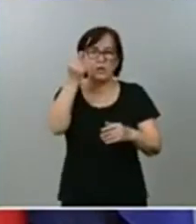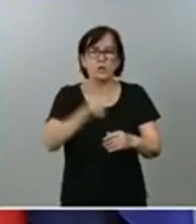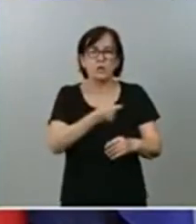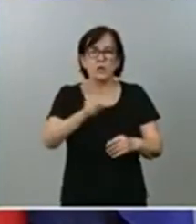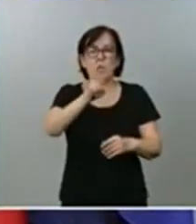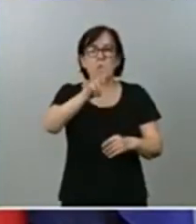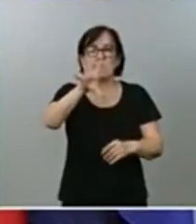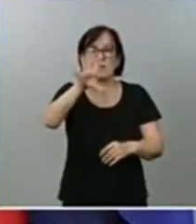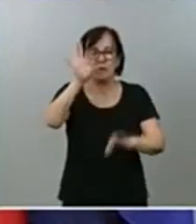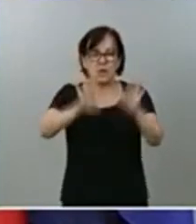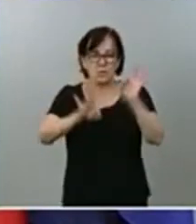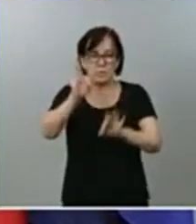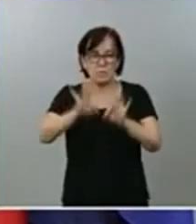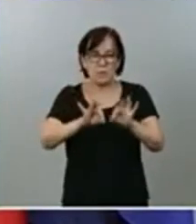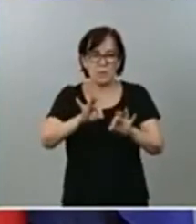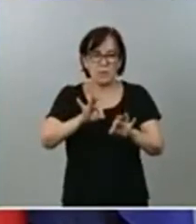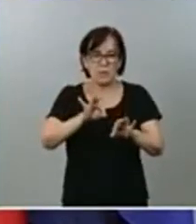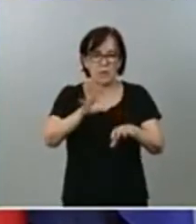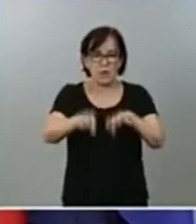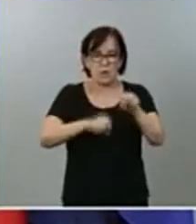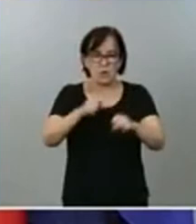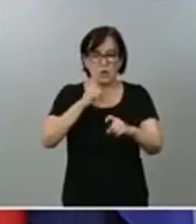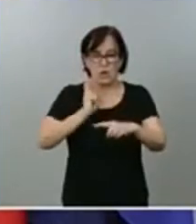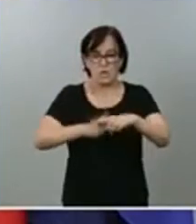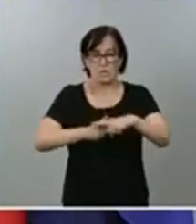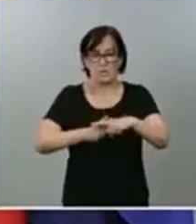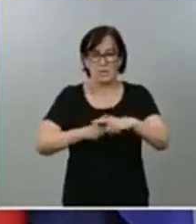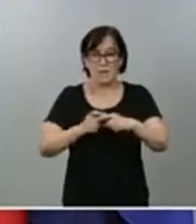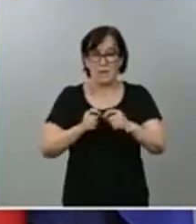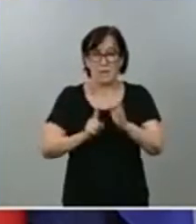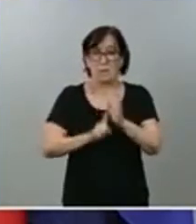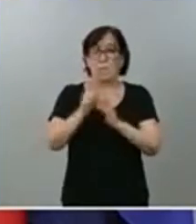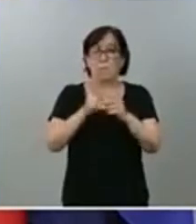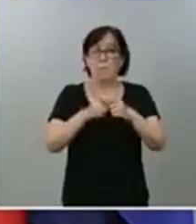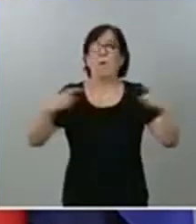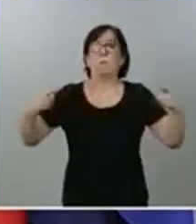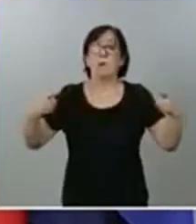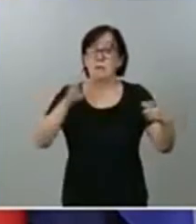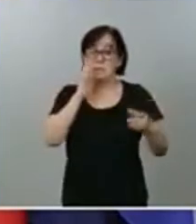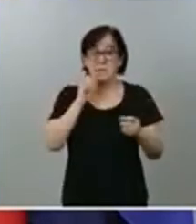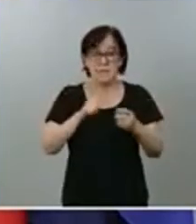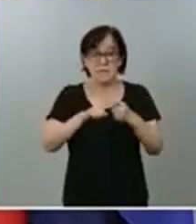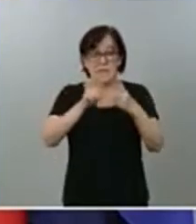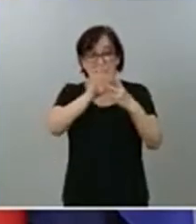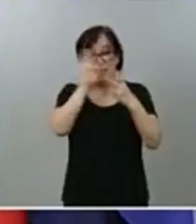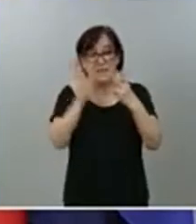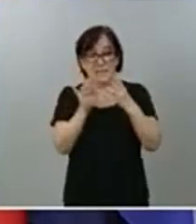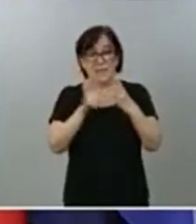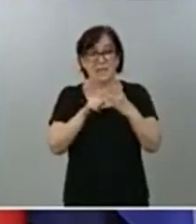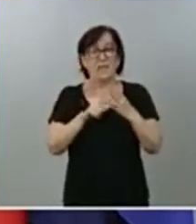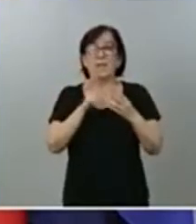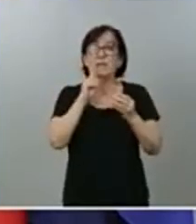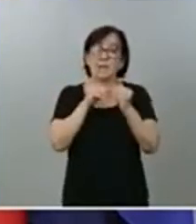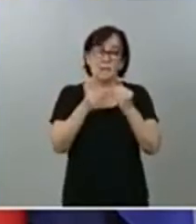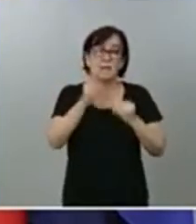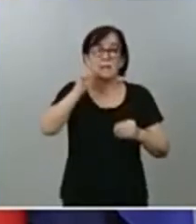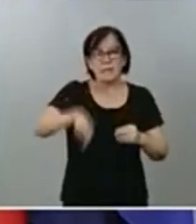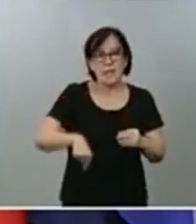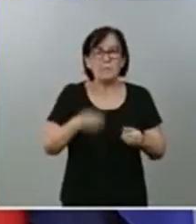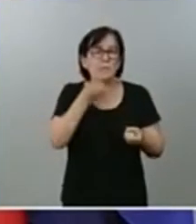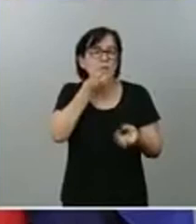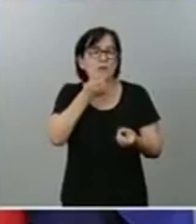de los consumos medios que ha habido en la fase alta de la pandemia. Y, adicionalmente, esto que le comento, también se informa en